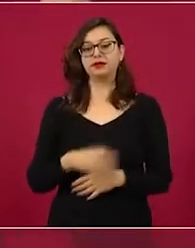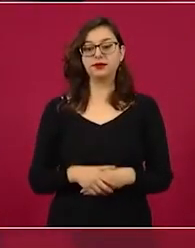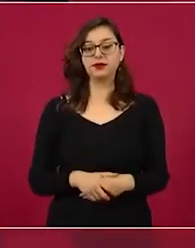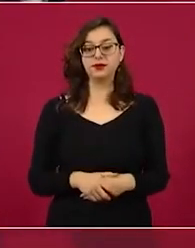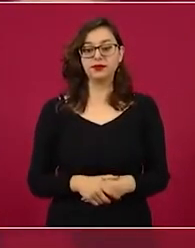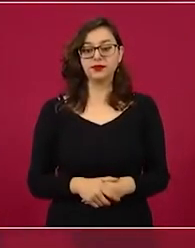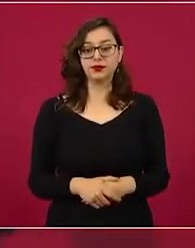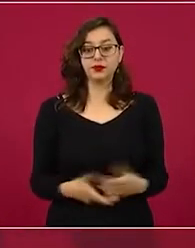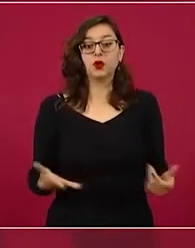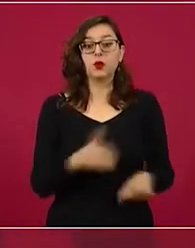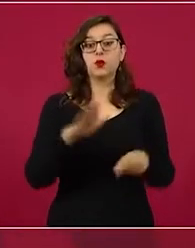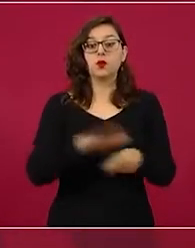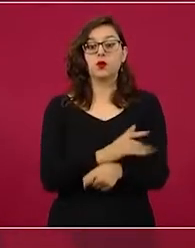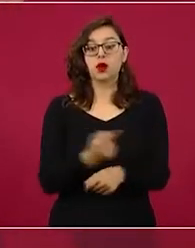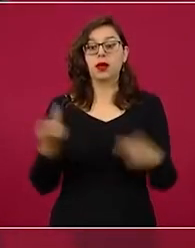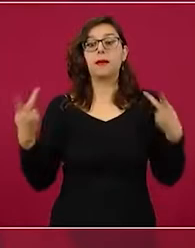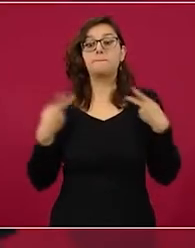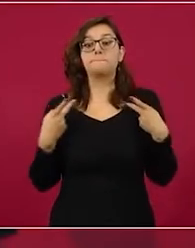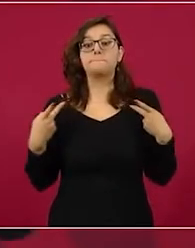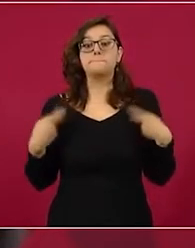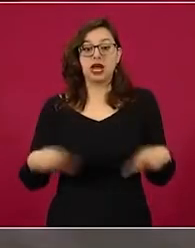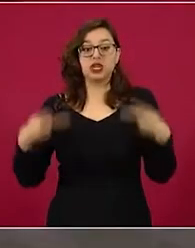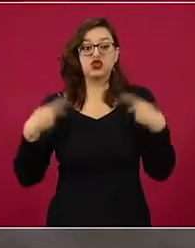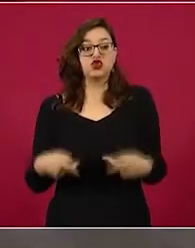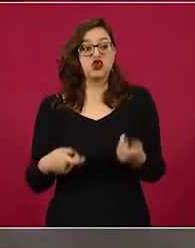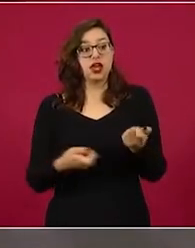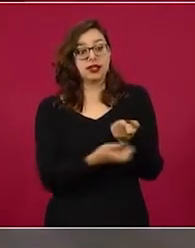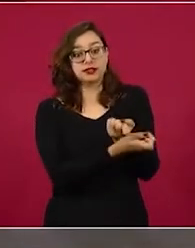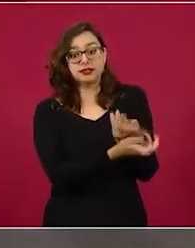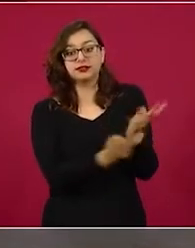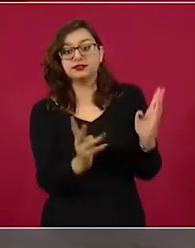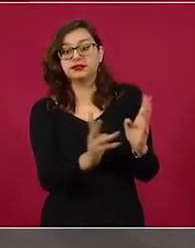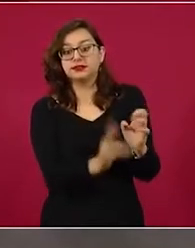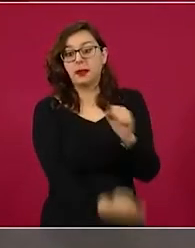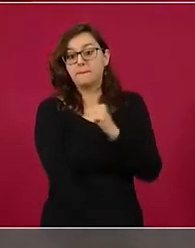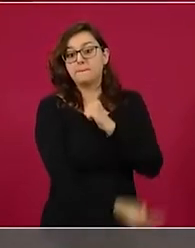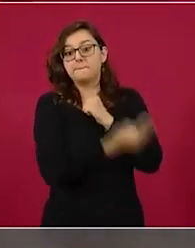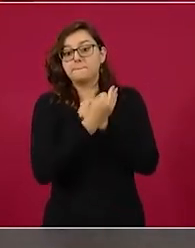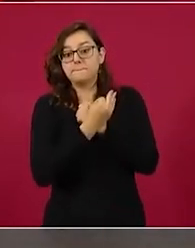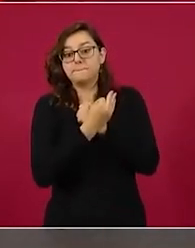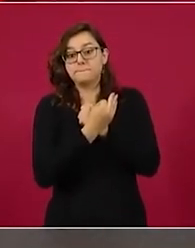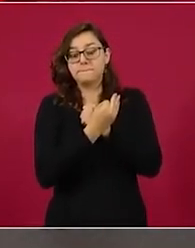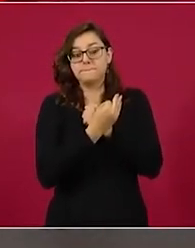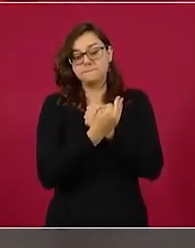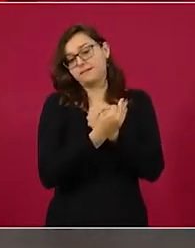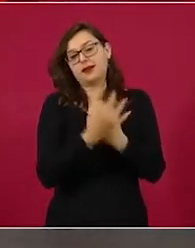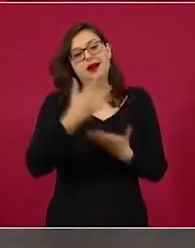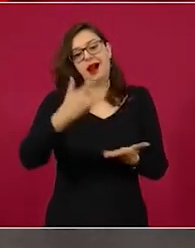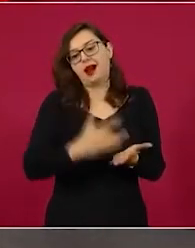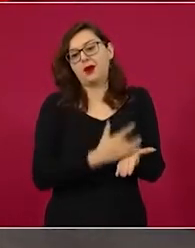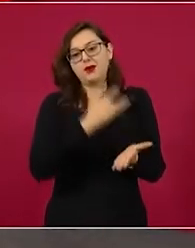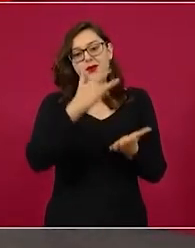contando con respaldo ciudadano, ellos lo saben,